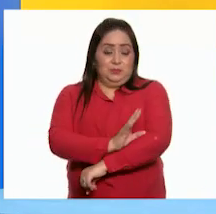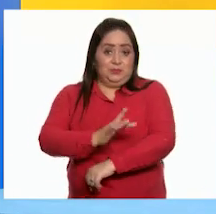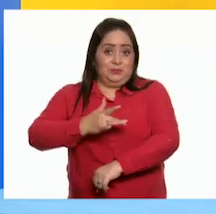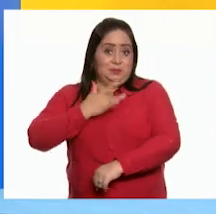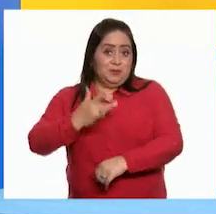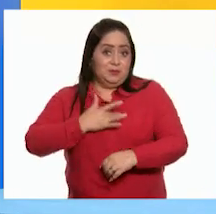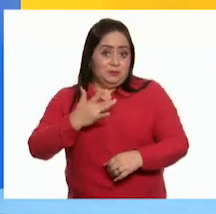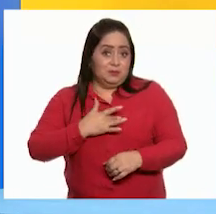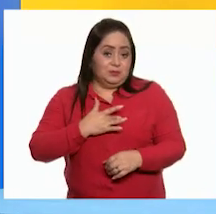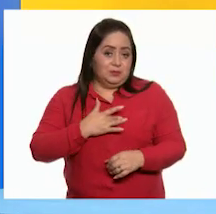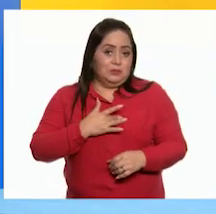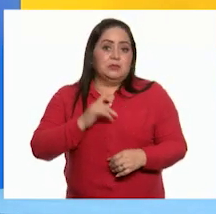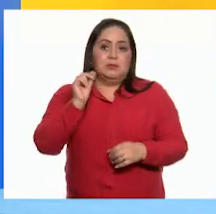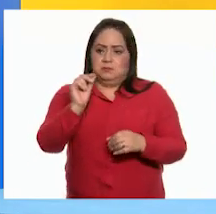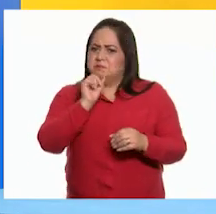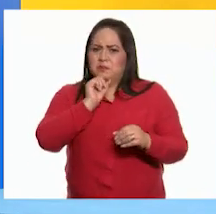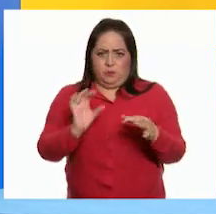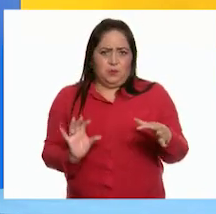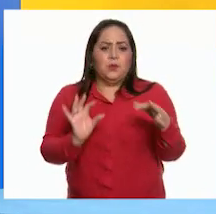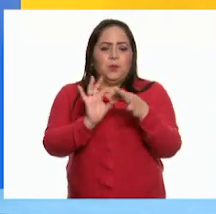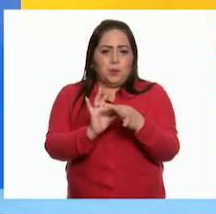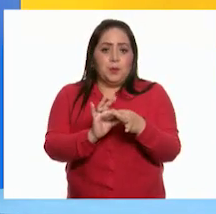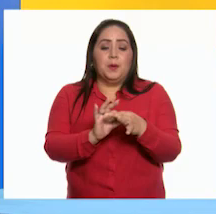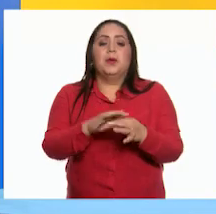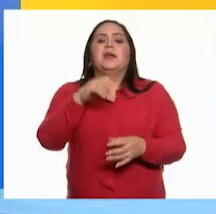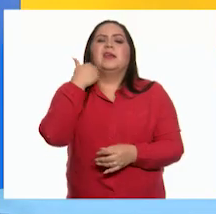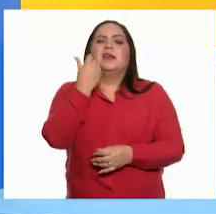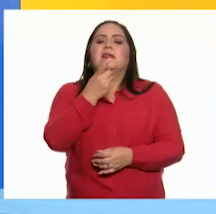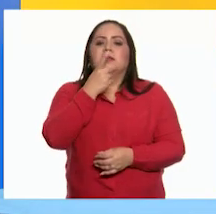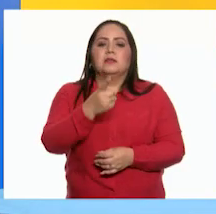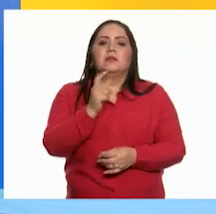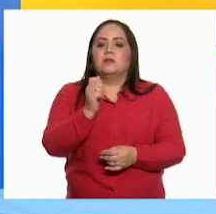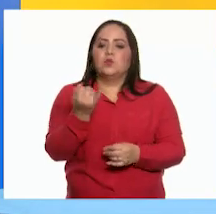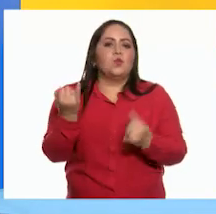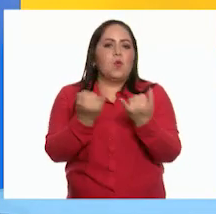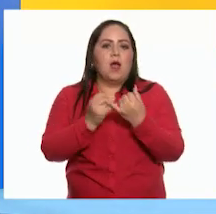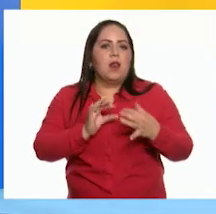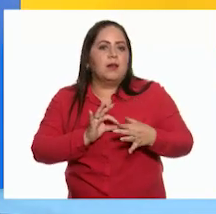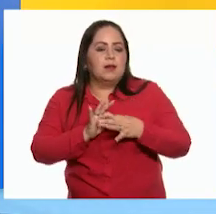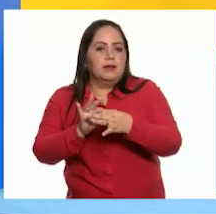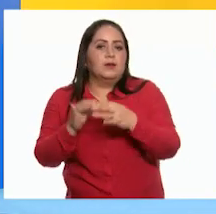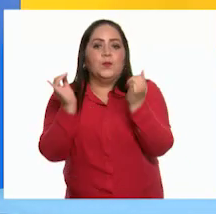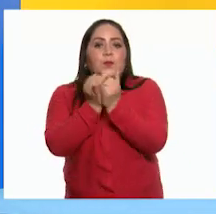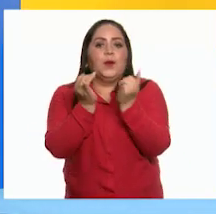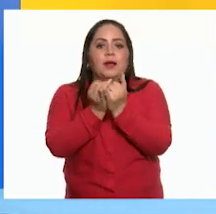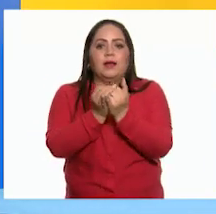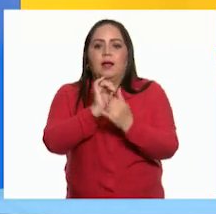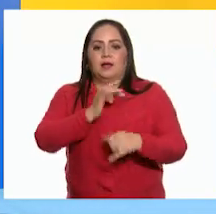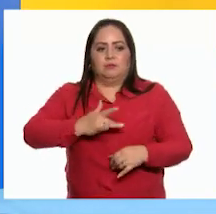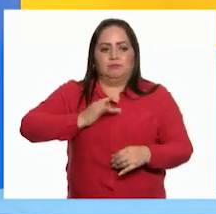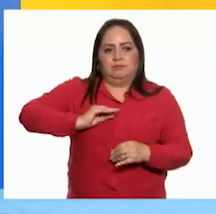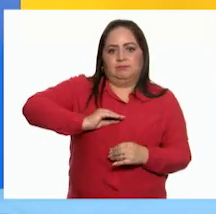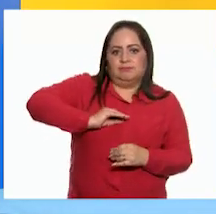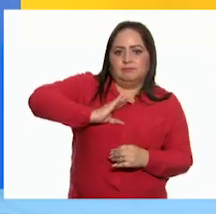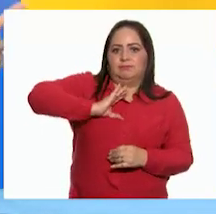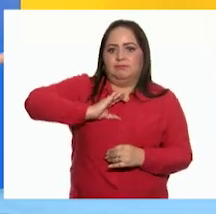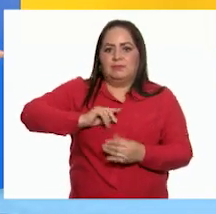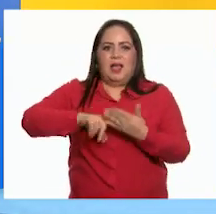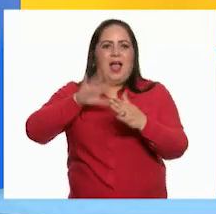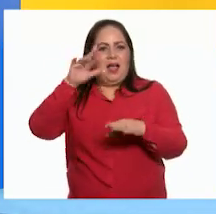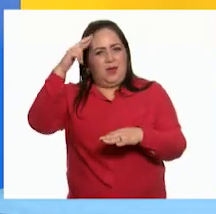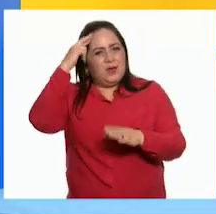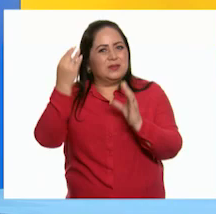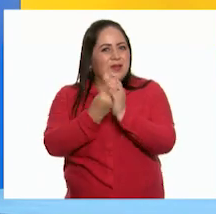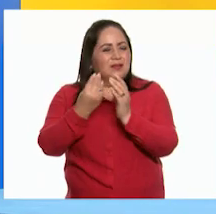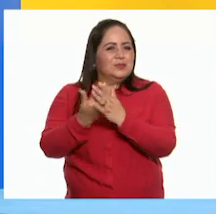y los sentimientos Están relacionados Es decir, van de la mano Así como los estados de ánimo Que estudiamos en las